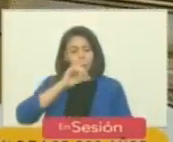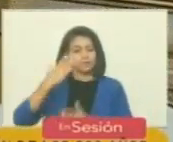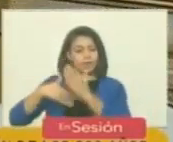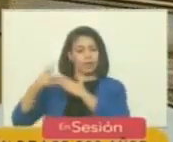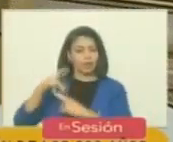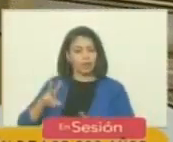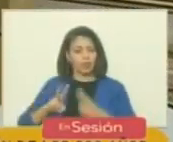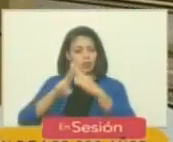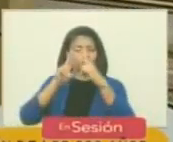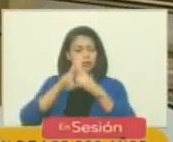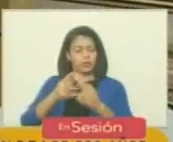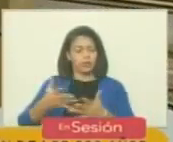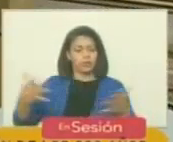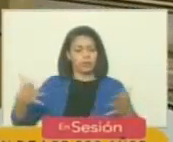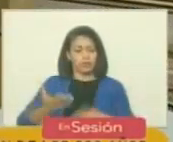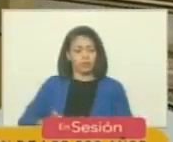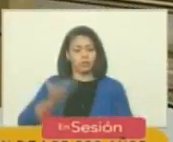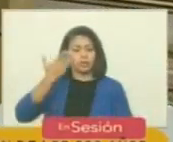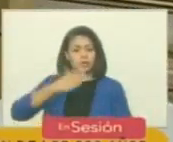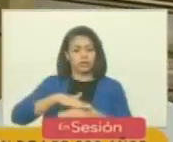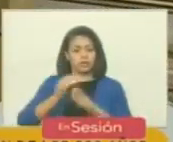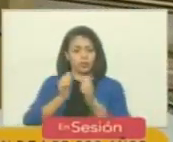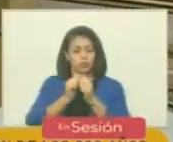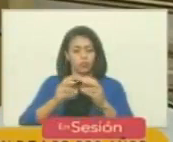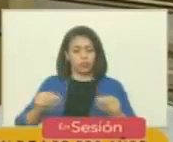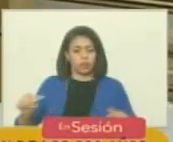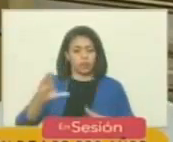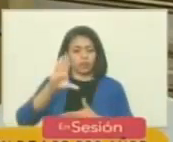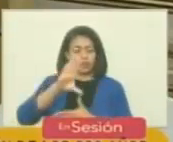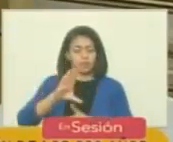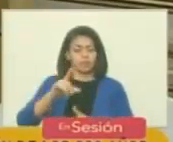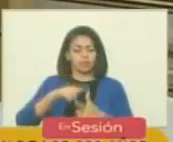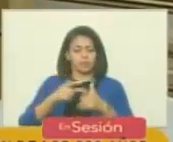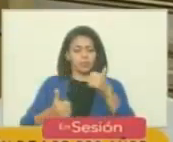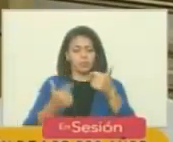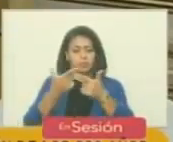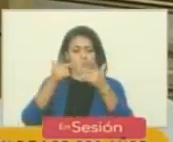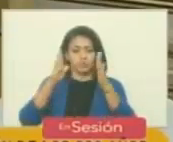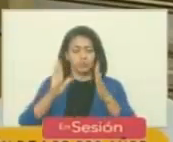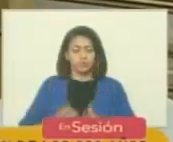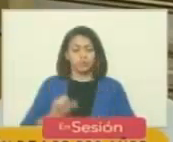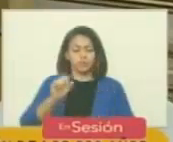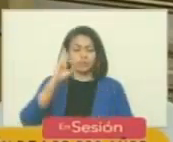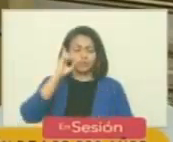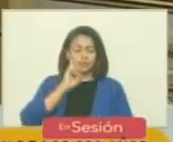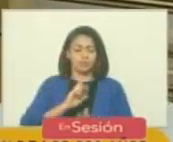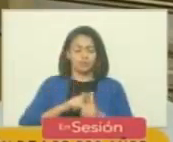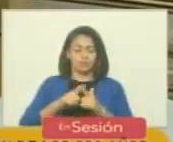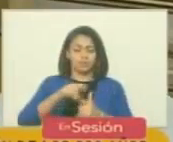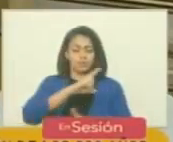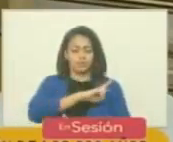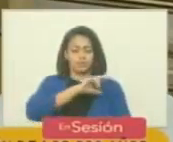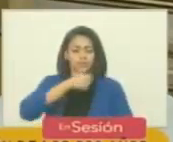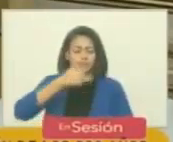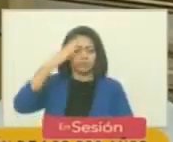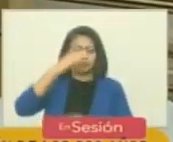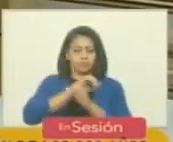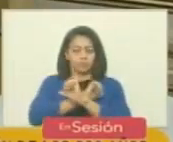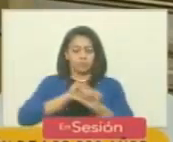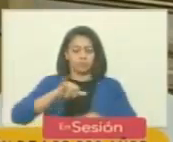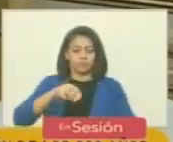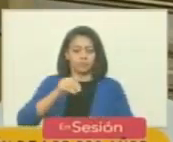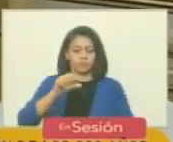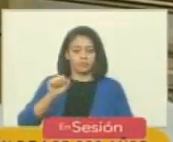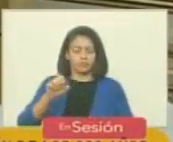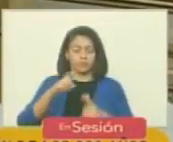encuentro de gran trascendencia para el continente americano entre el libertador Simón Bolívar y el general José de San